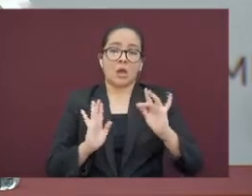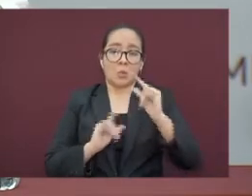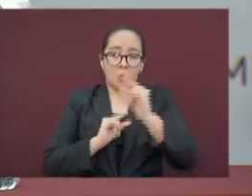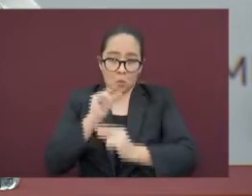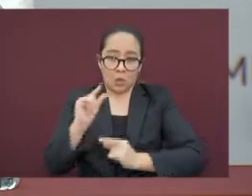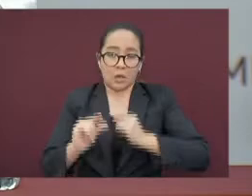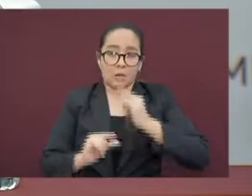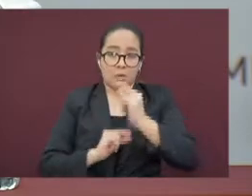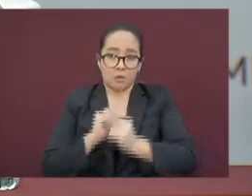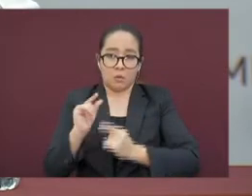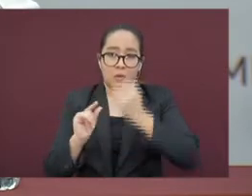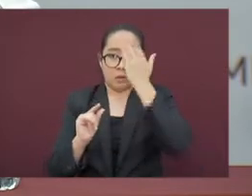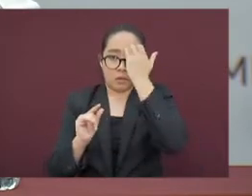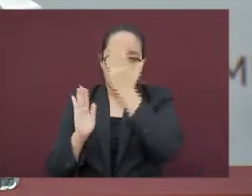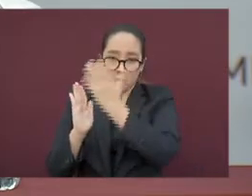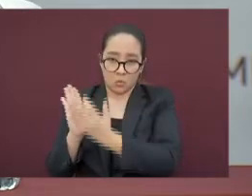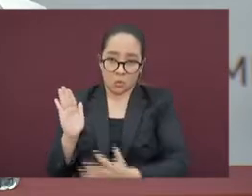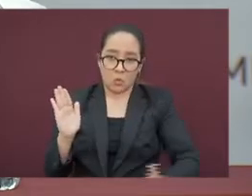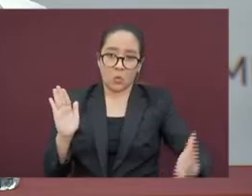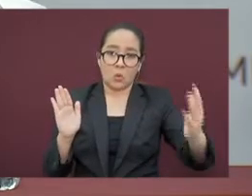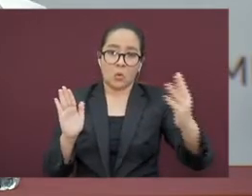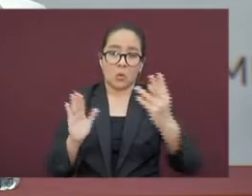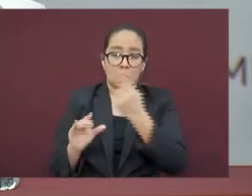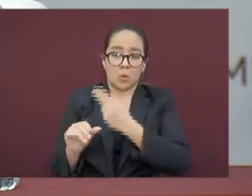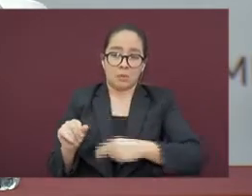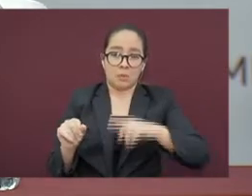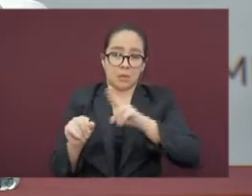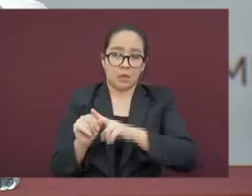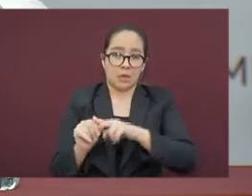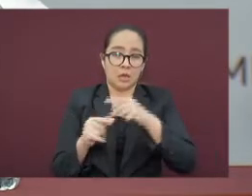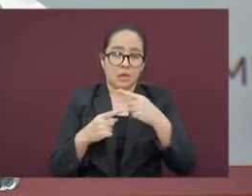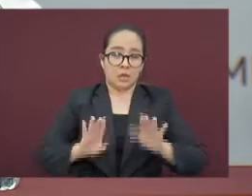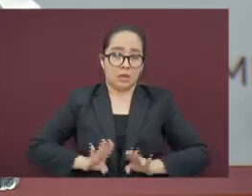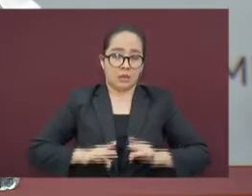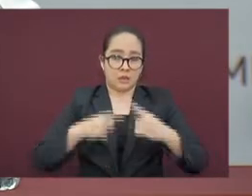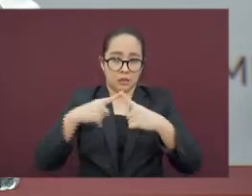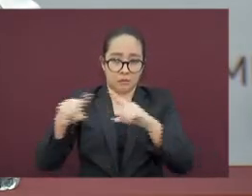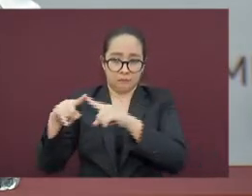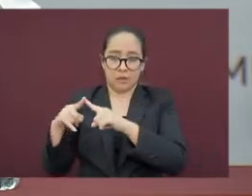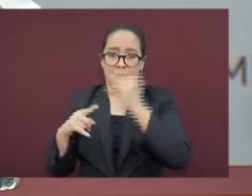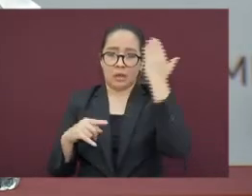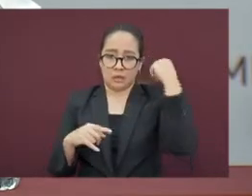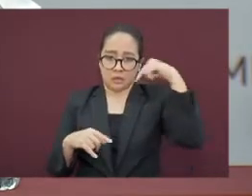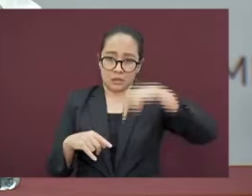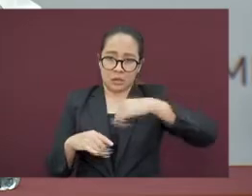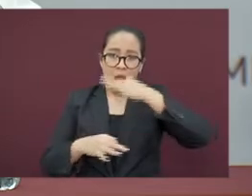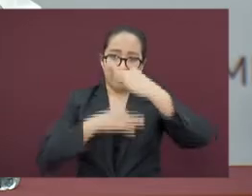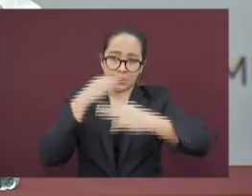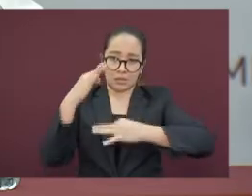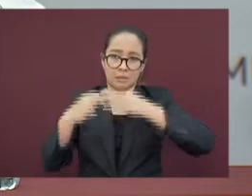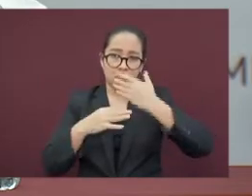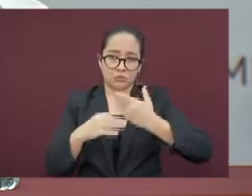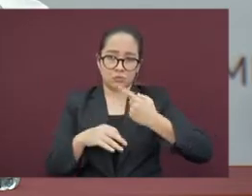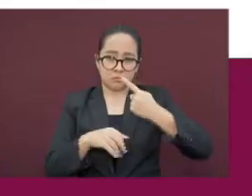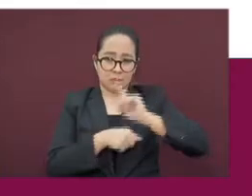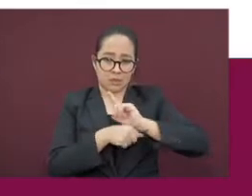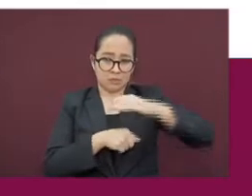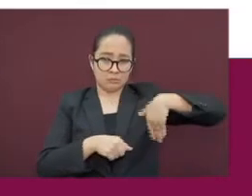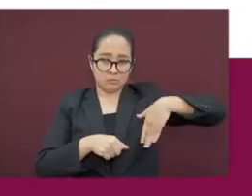ha sido explicado por las doctoras y el doctor durante estos días.